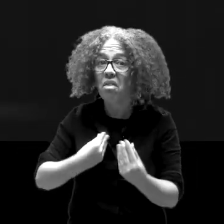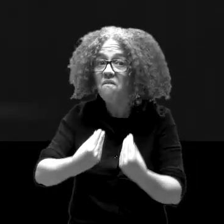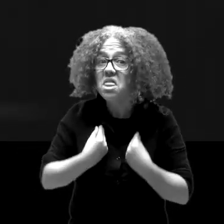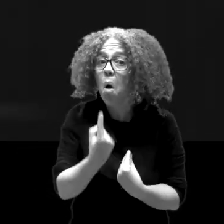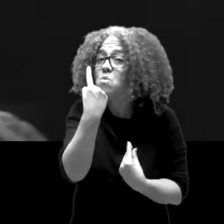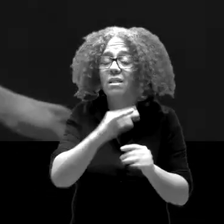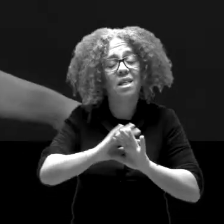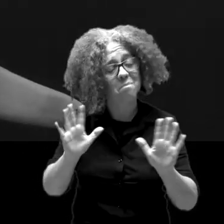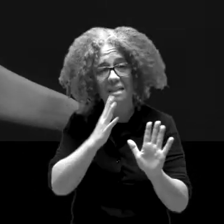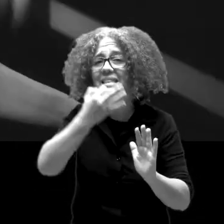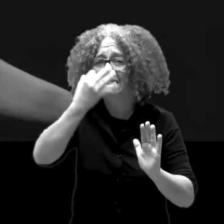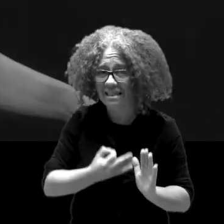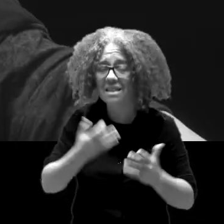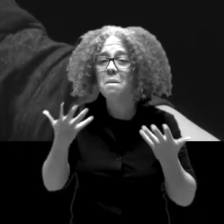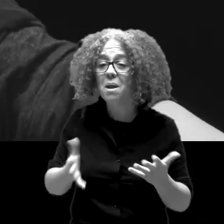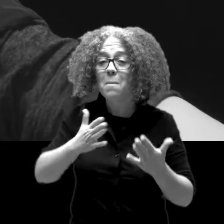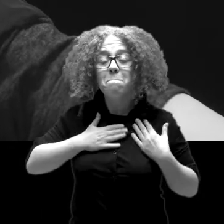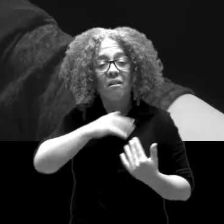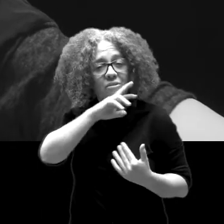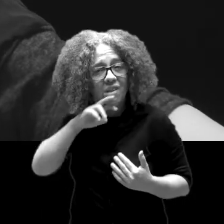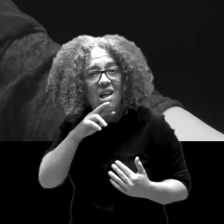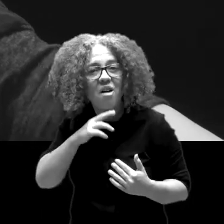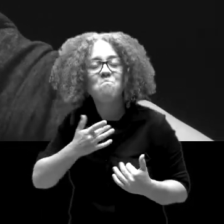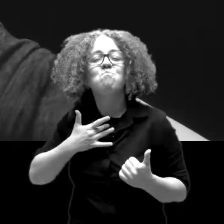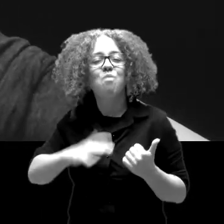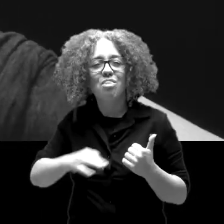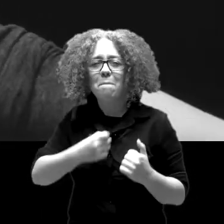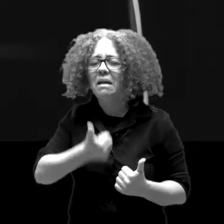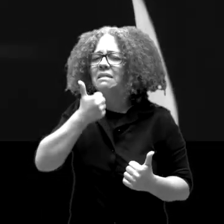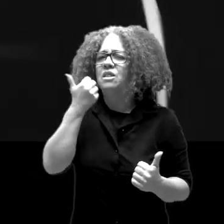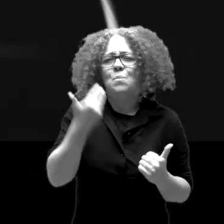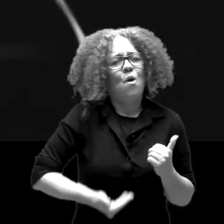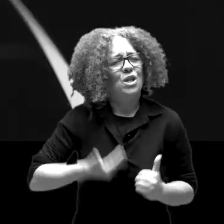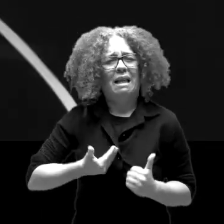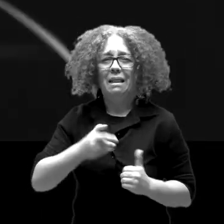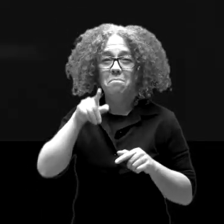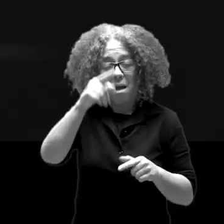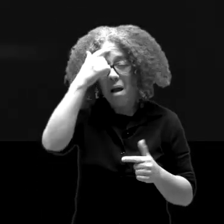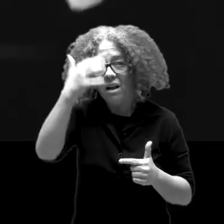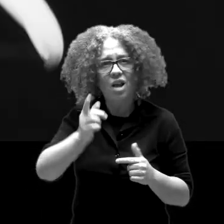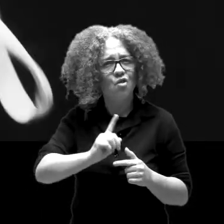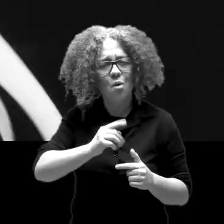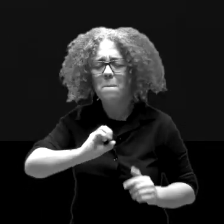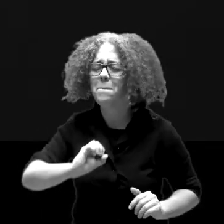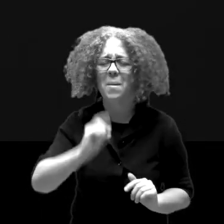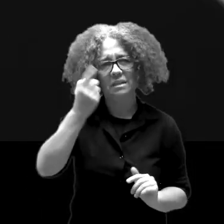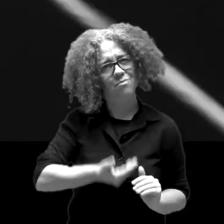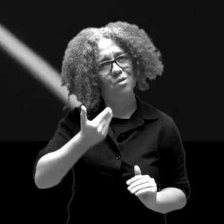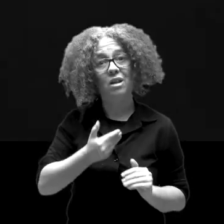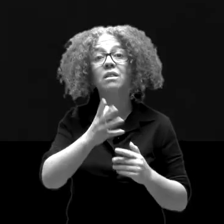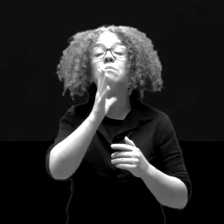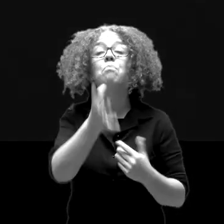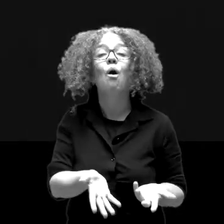una vida. Pero esa única vida es mucho más relevante de lo que podamos llegar a imaginar. Porque